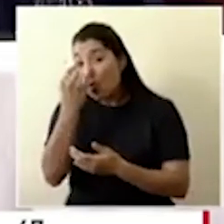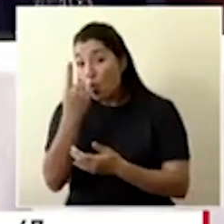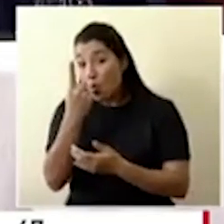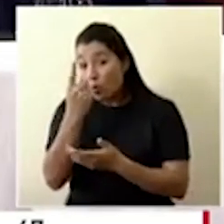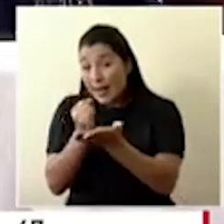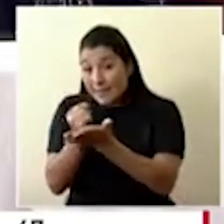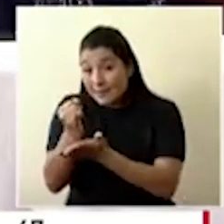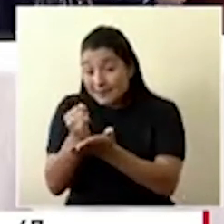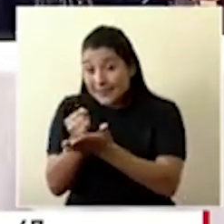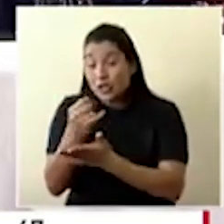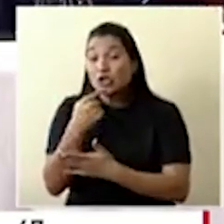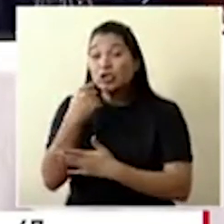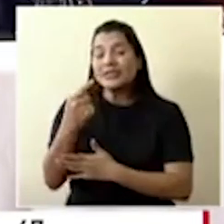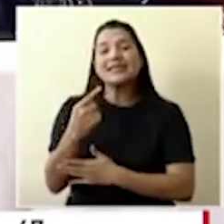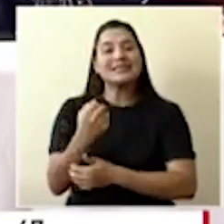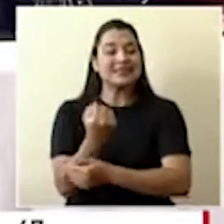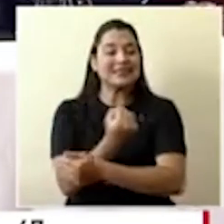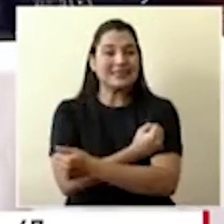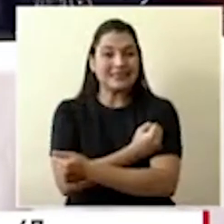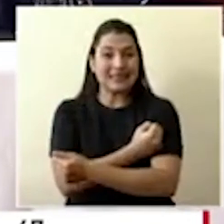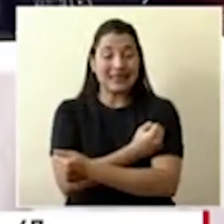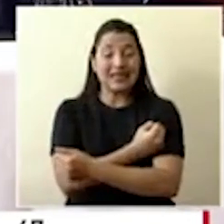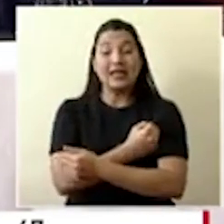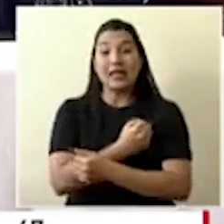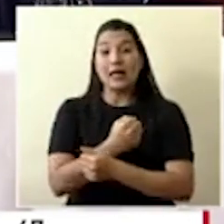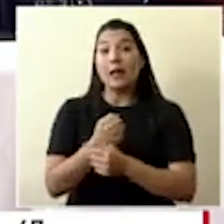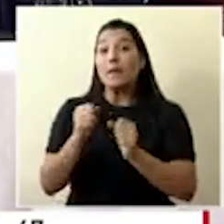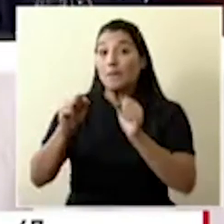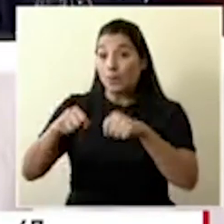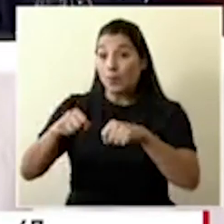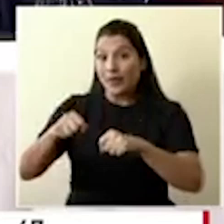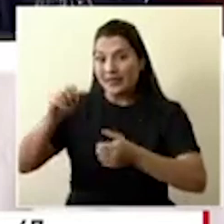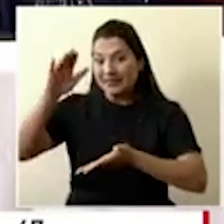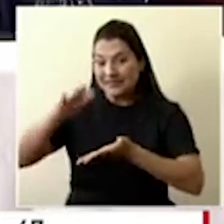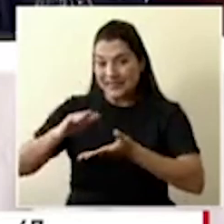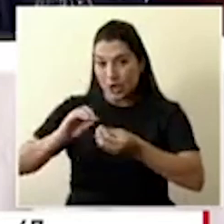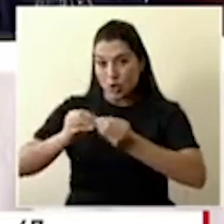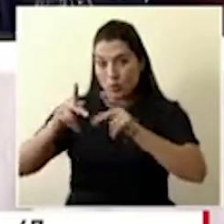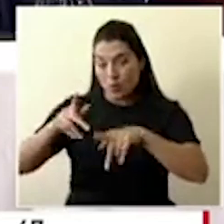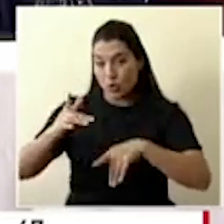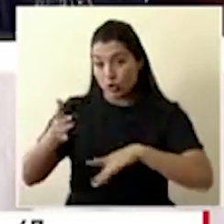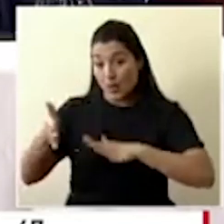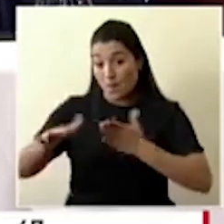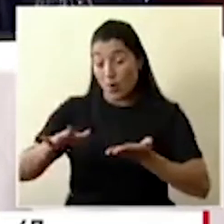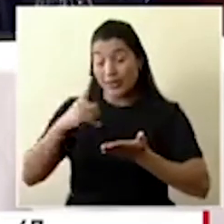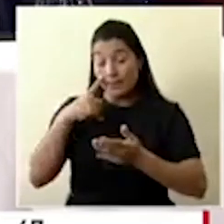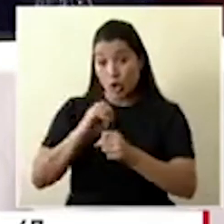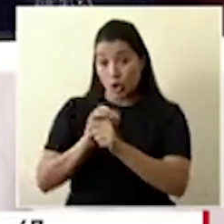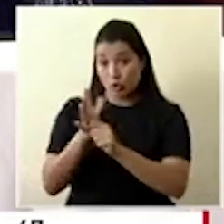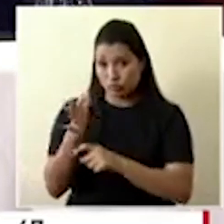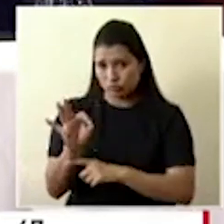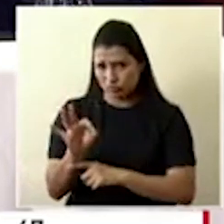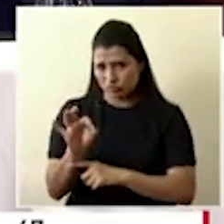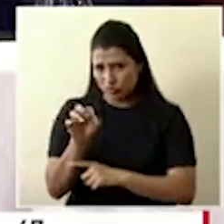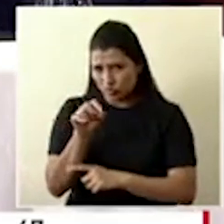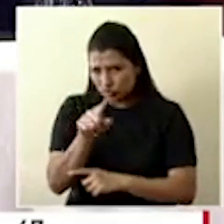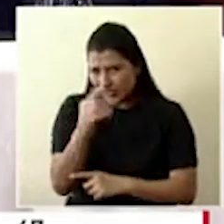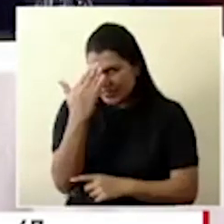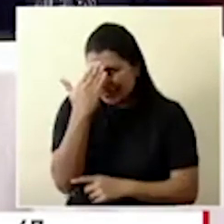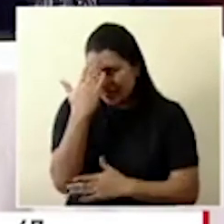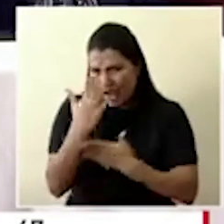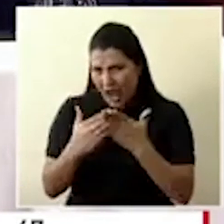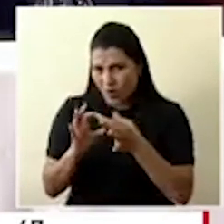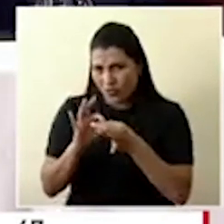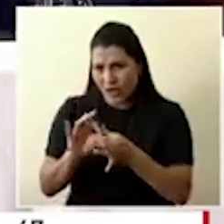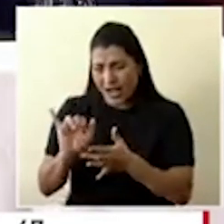tuberculosis disminuye hasta seis veces la afectación y muertes por COVID. ¿Tienen las autoridades de salud información al respecto tomando en cuenta que la vacuna